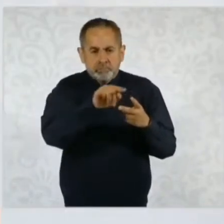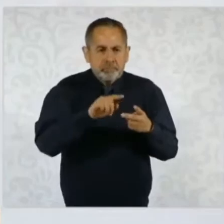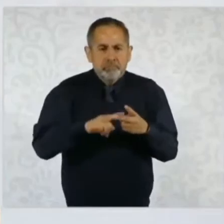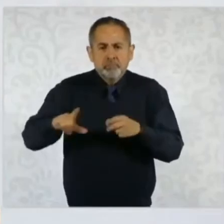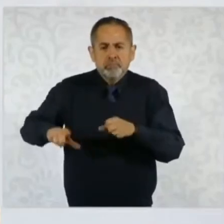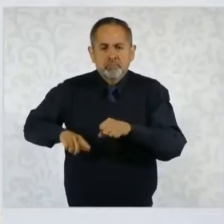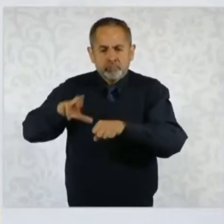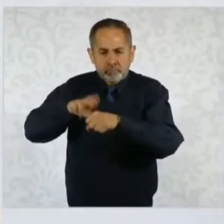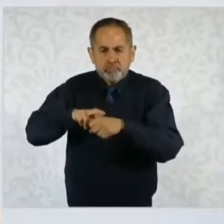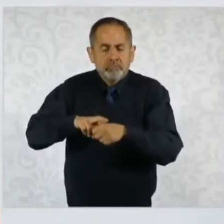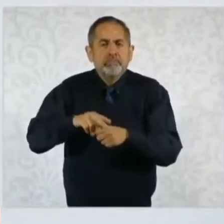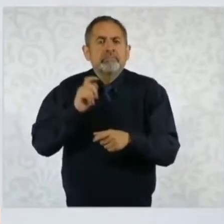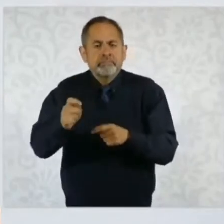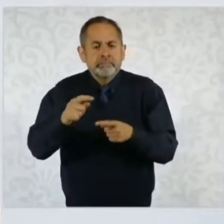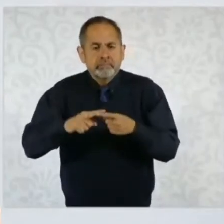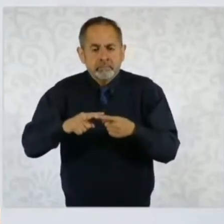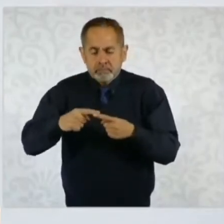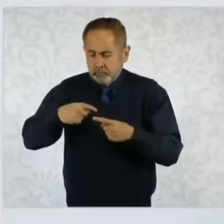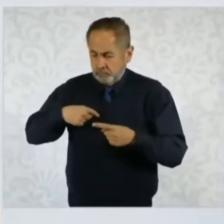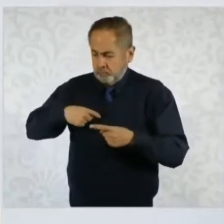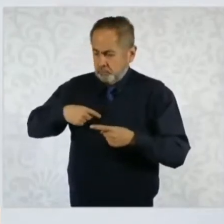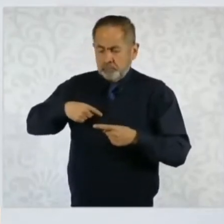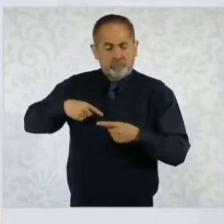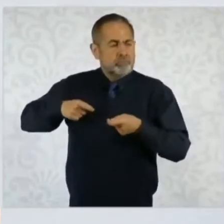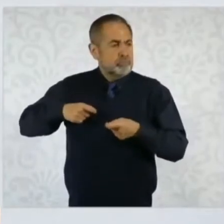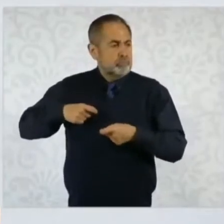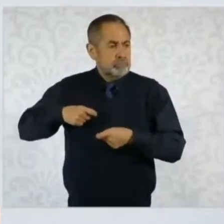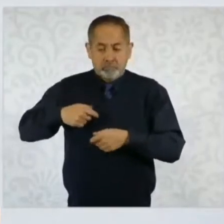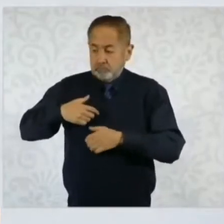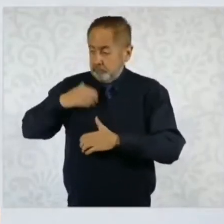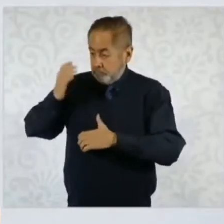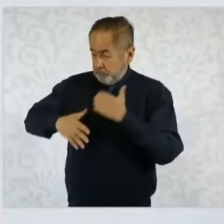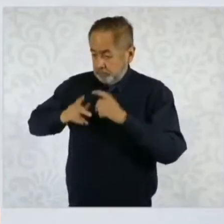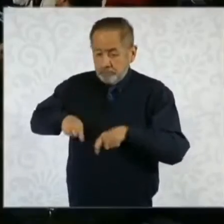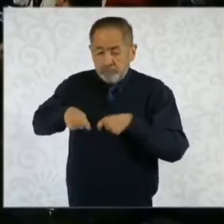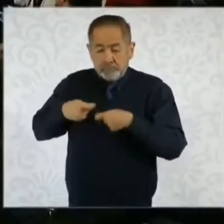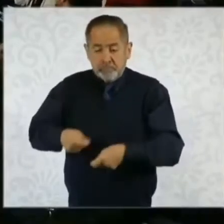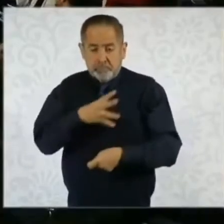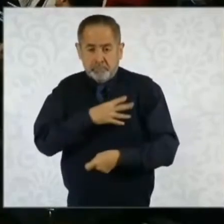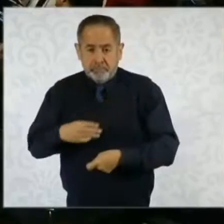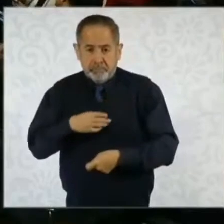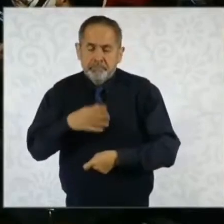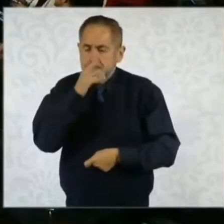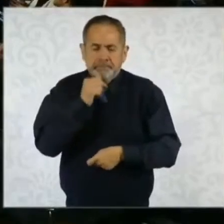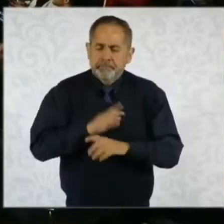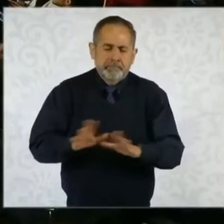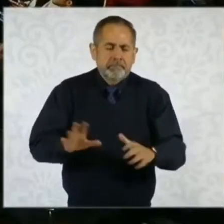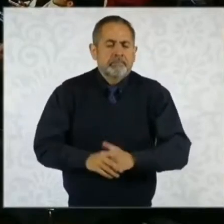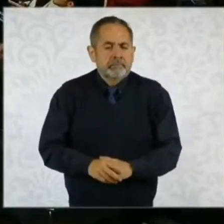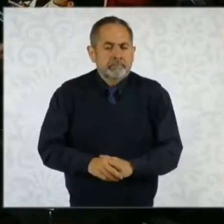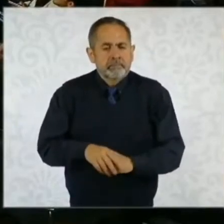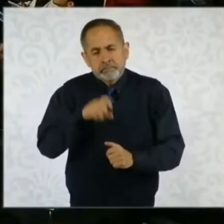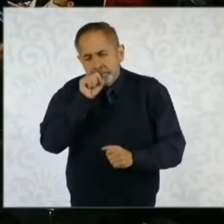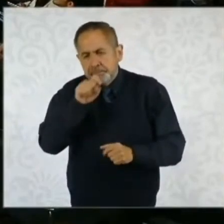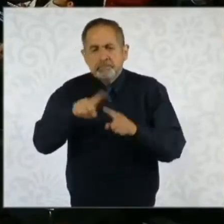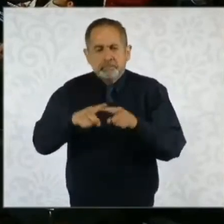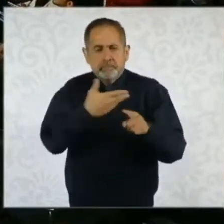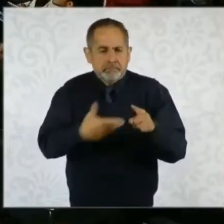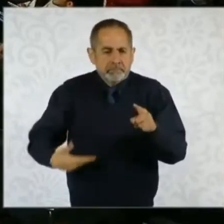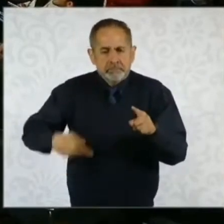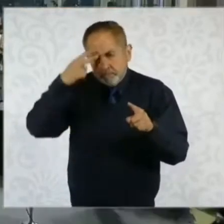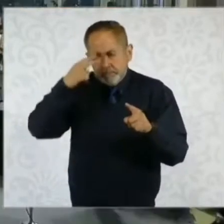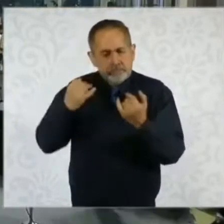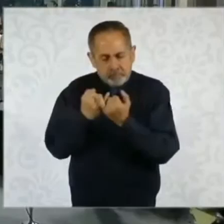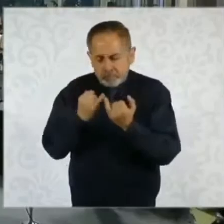gobernaturas y presidente o presidenta de la República. ¿Y se ha pensado que también se aplique